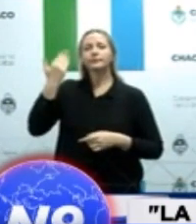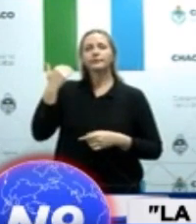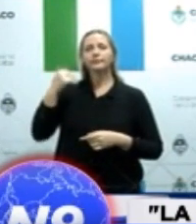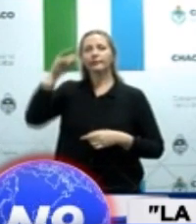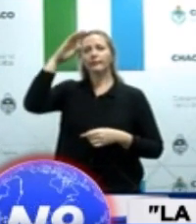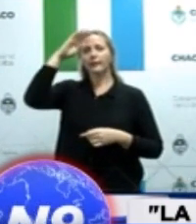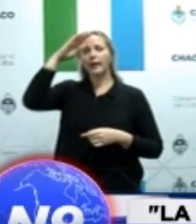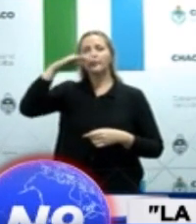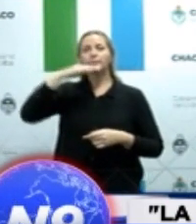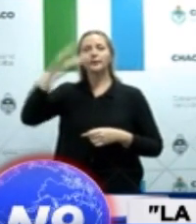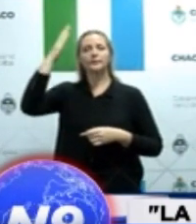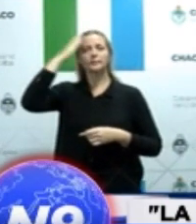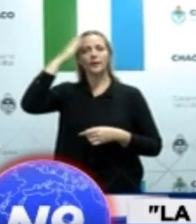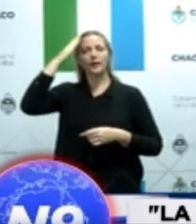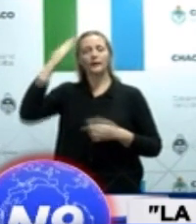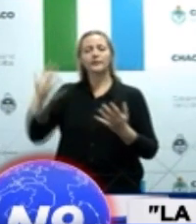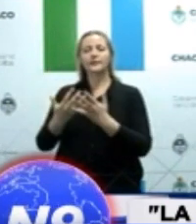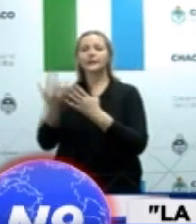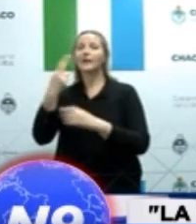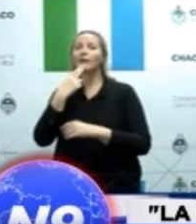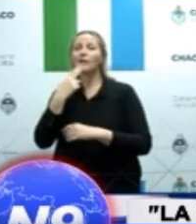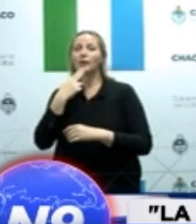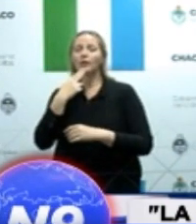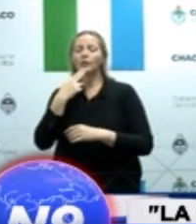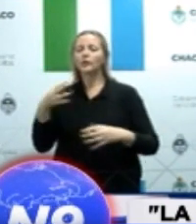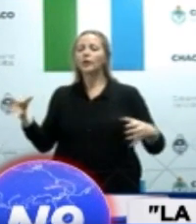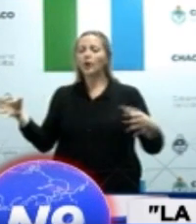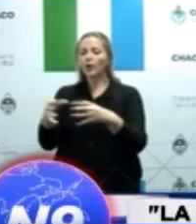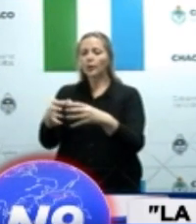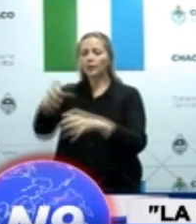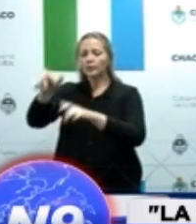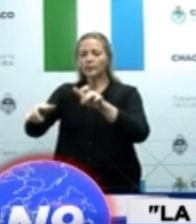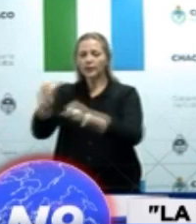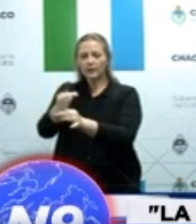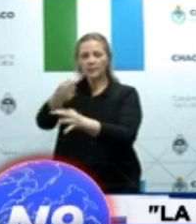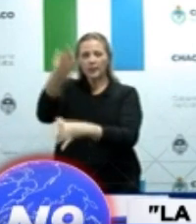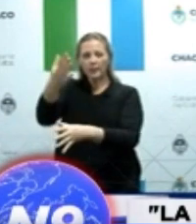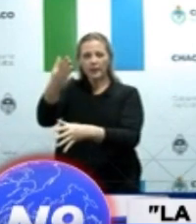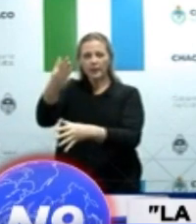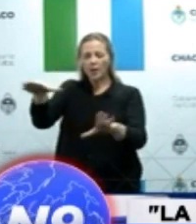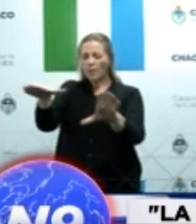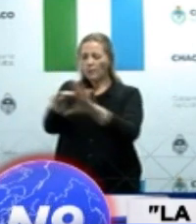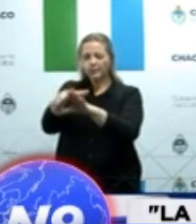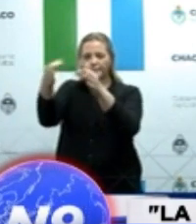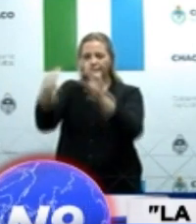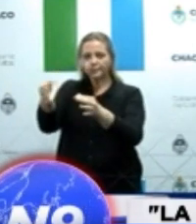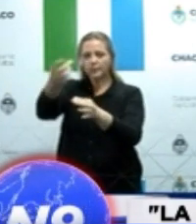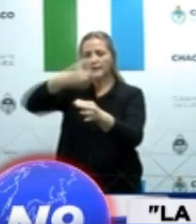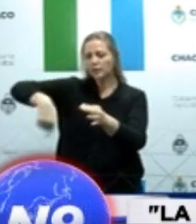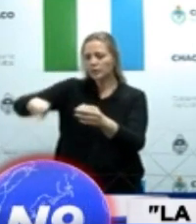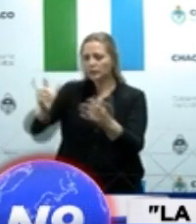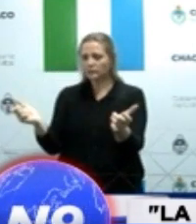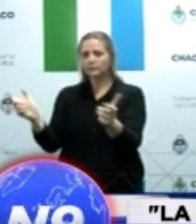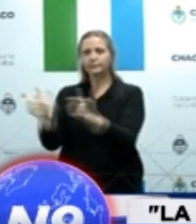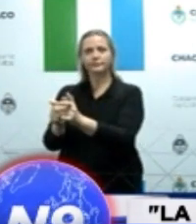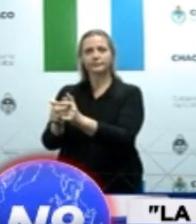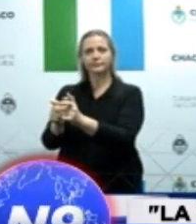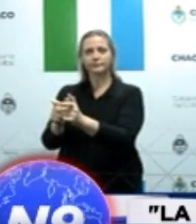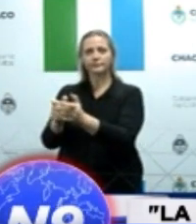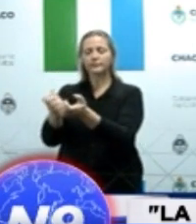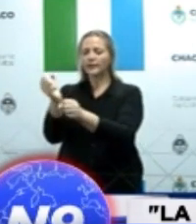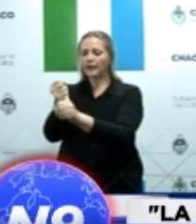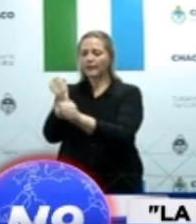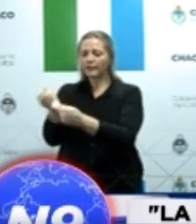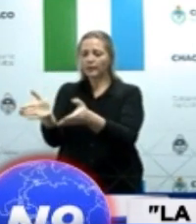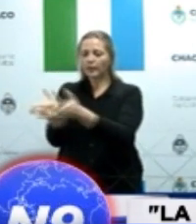comité de expertos? Sí, claramente, la Ministra de Salud y nos hemos reunido. Pero sobre todo, hay una disposición en el orden nacional de la autoridad sanitaria.